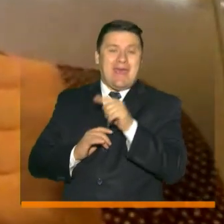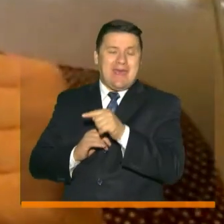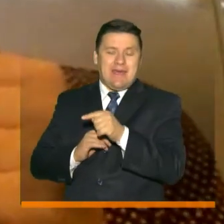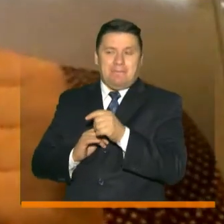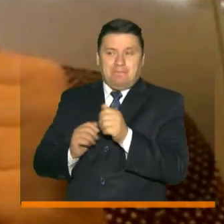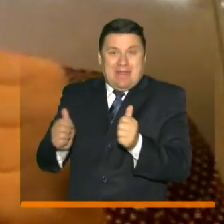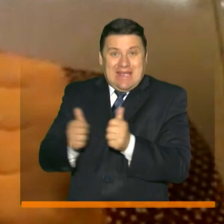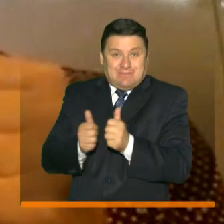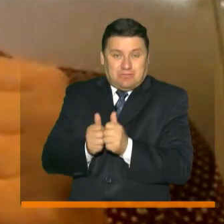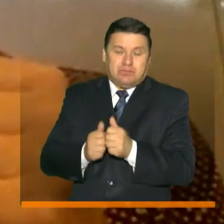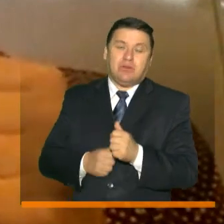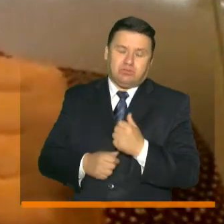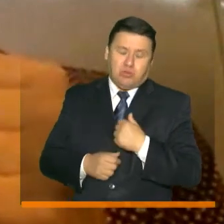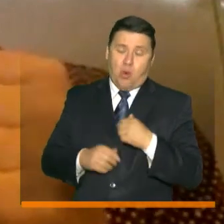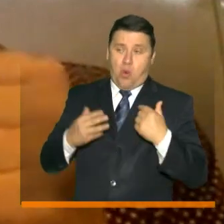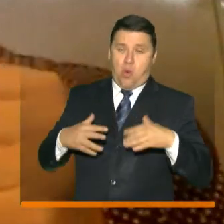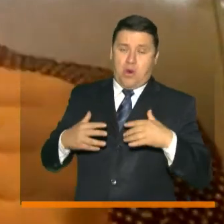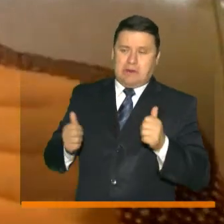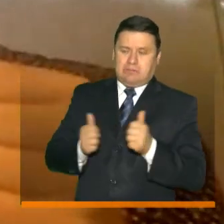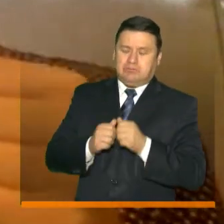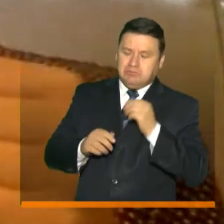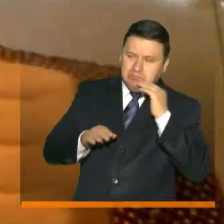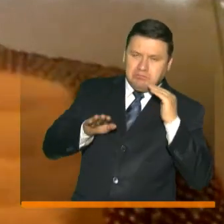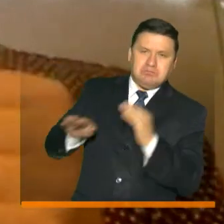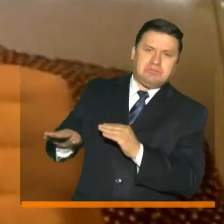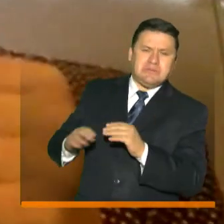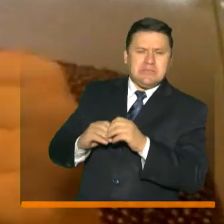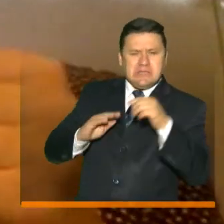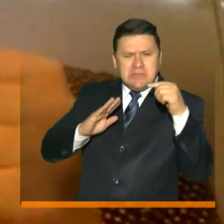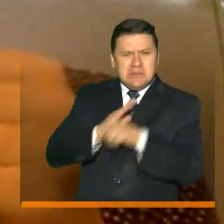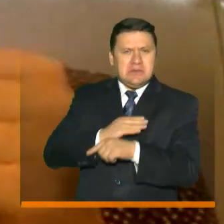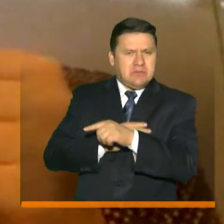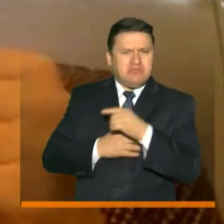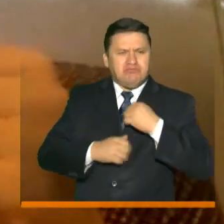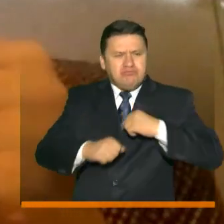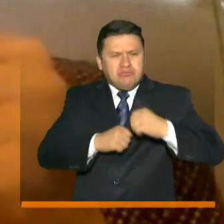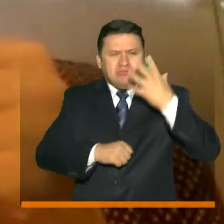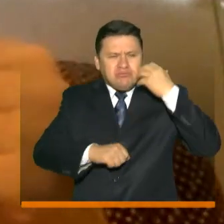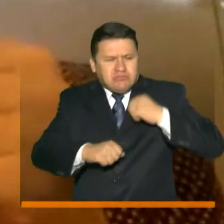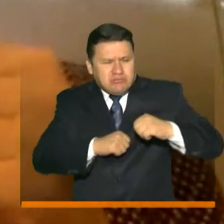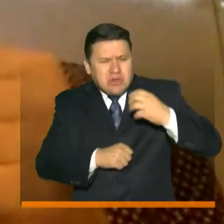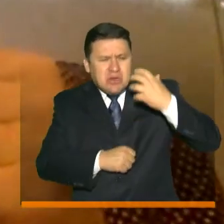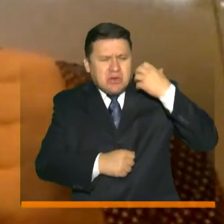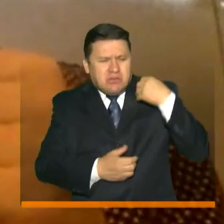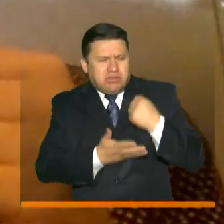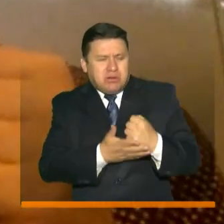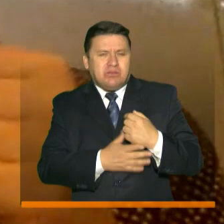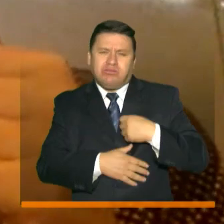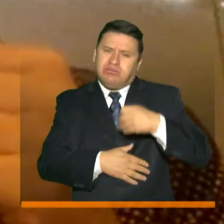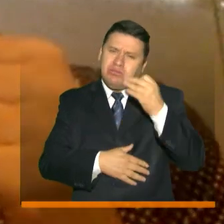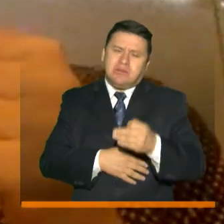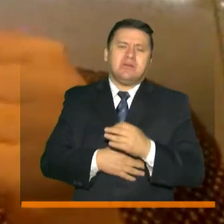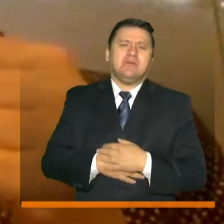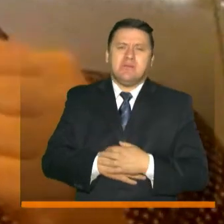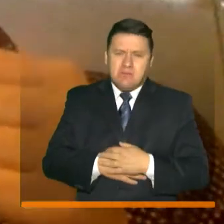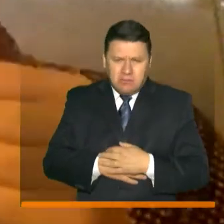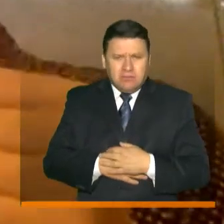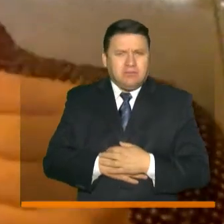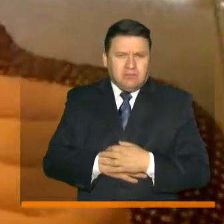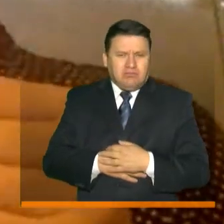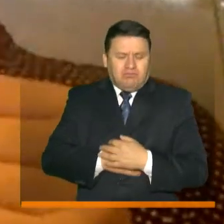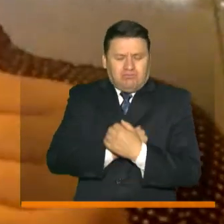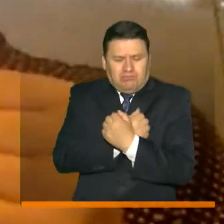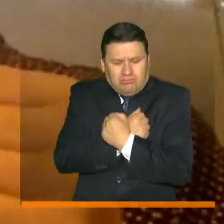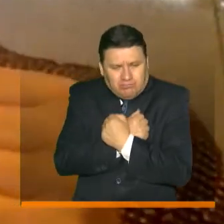realmente me genera una admiración profunda por su labor, porque estoy segura que esa